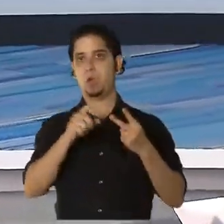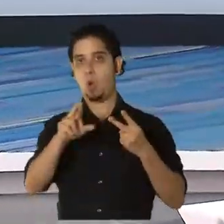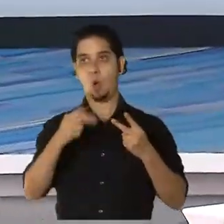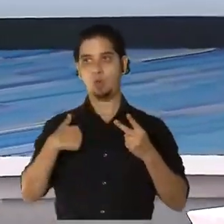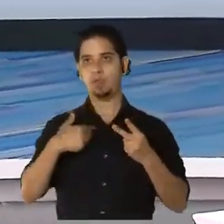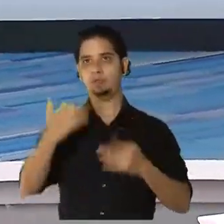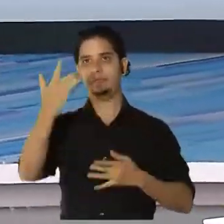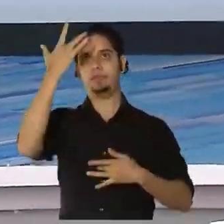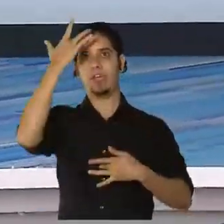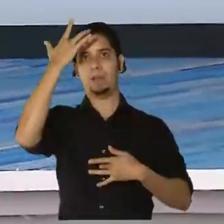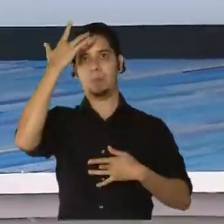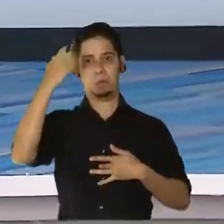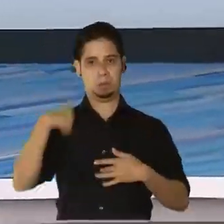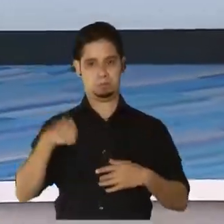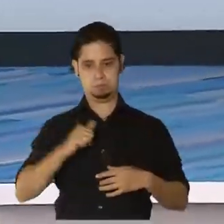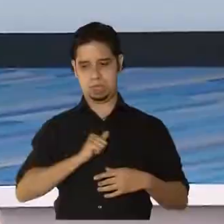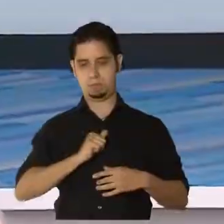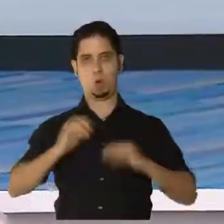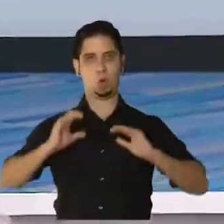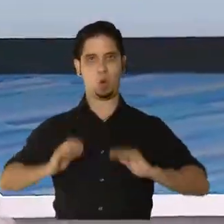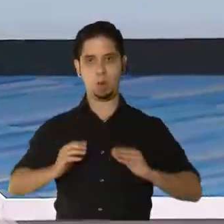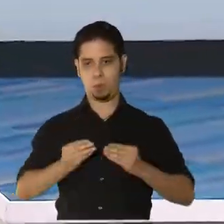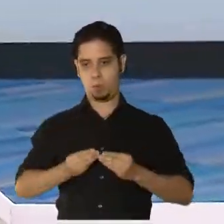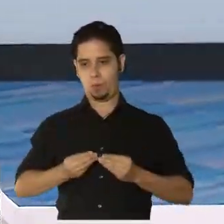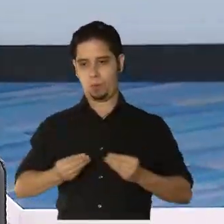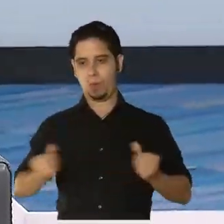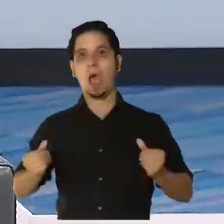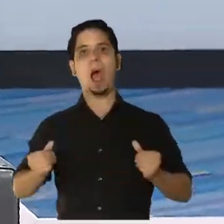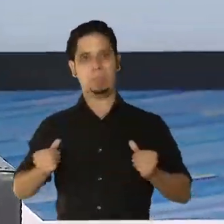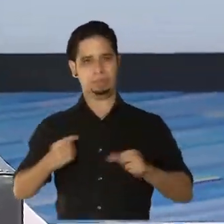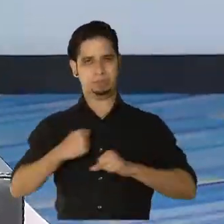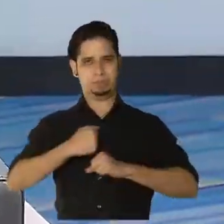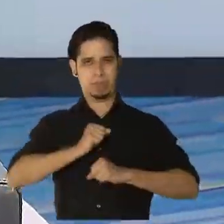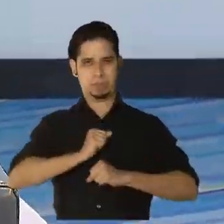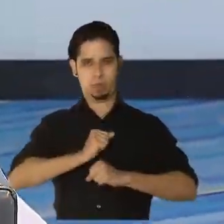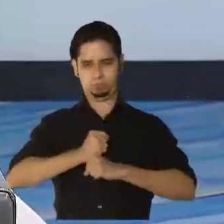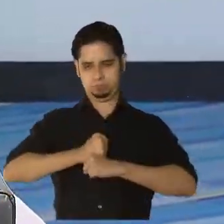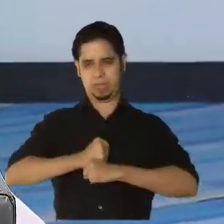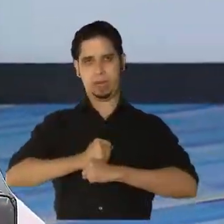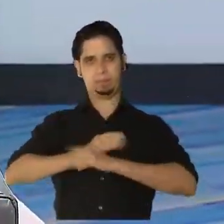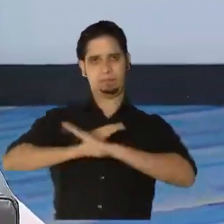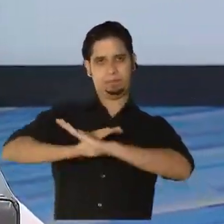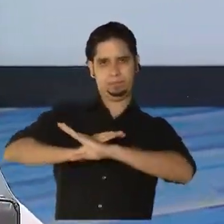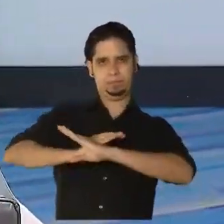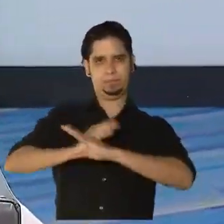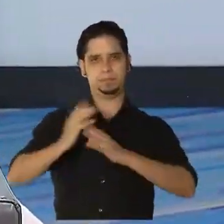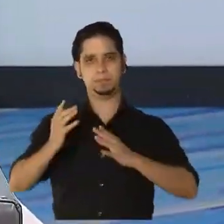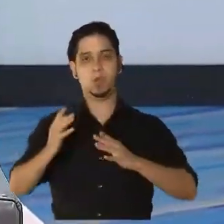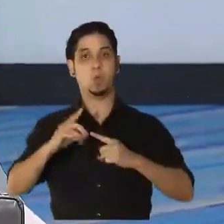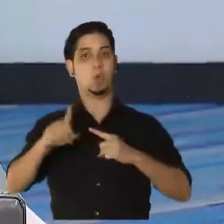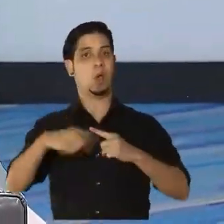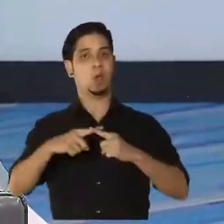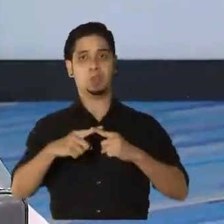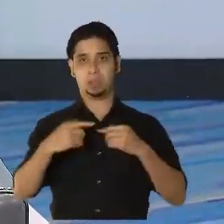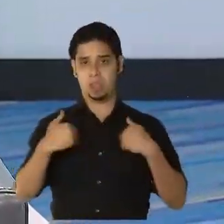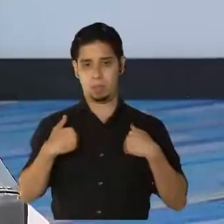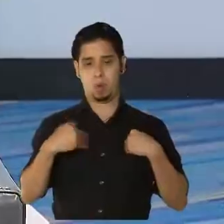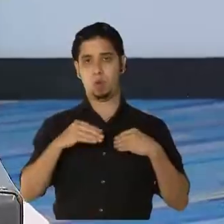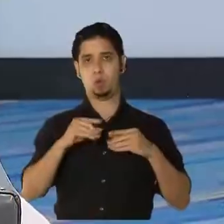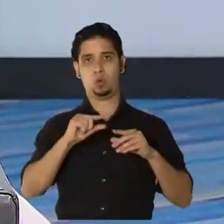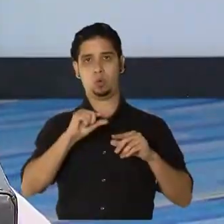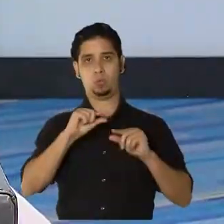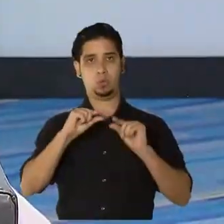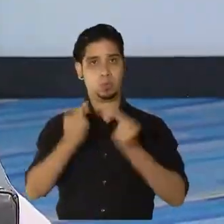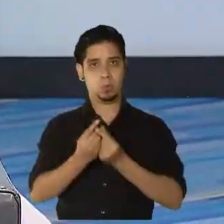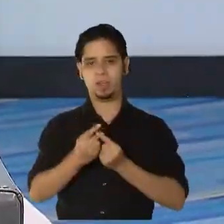infección y eventualmente nuestro cuerpo genera algún tipo de protección. Así que cuando se llega a cierto nivel, y eso varía para cada